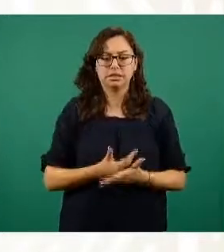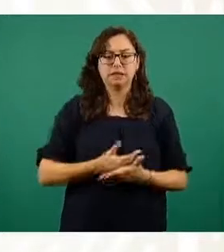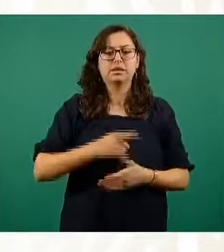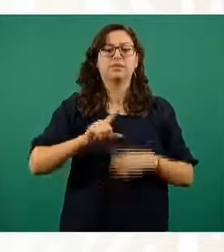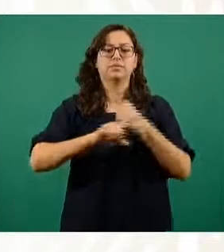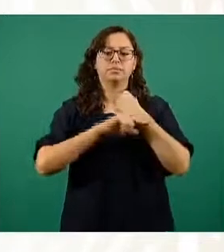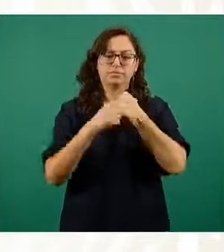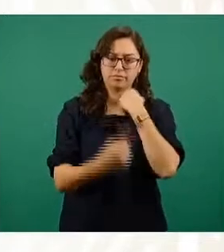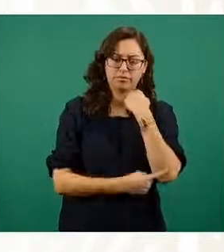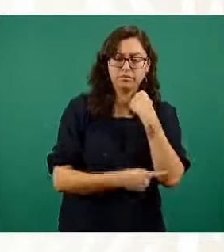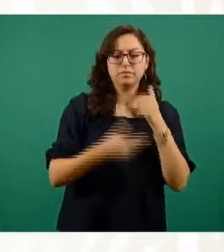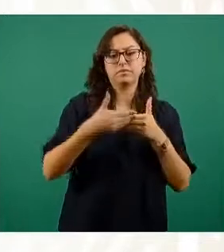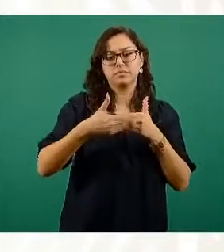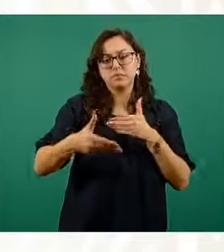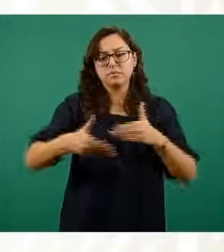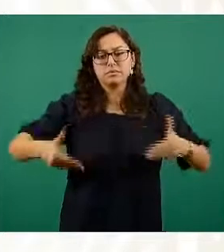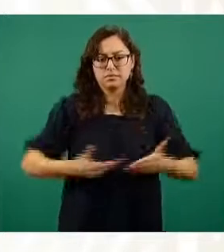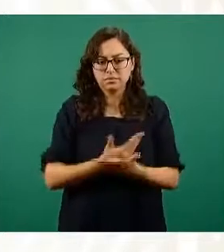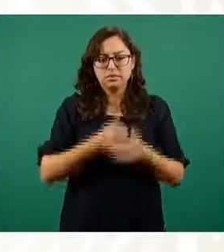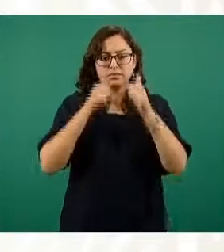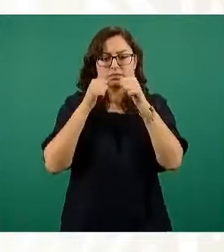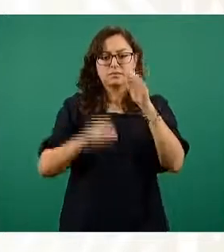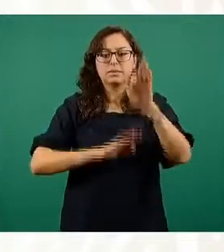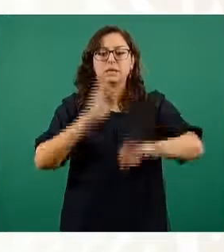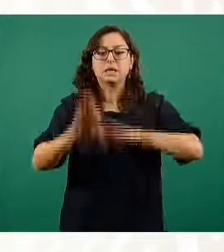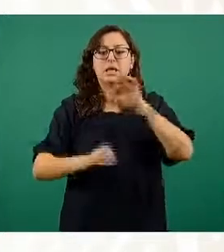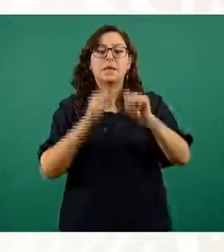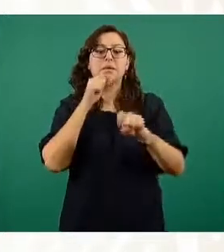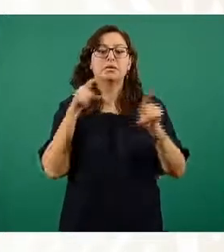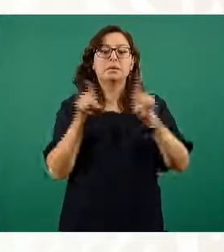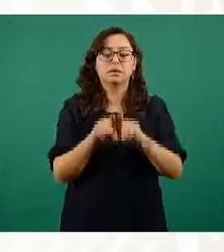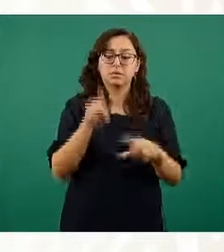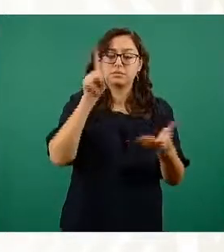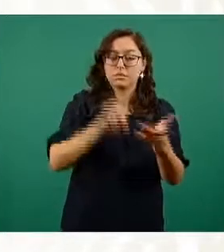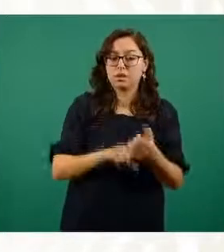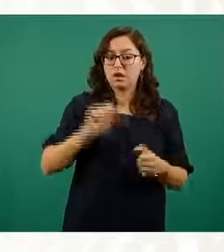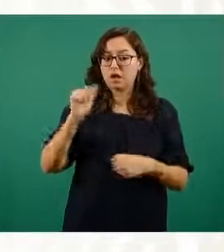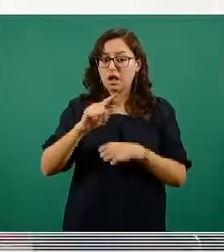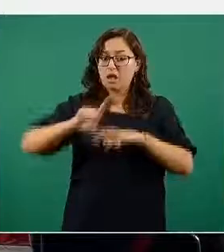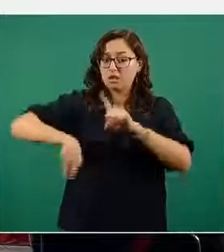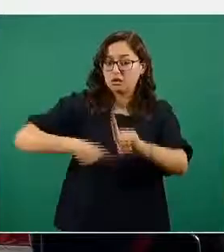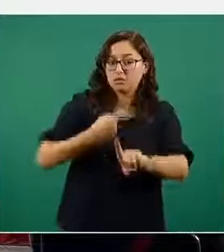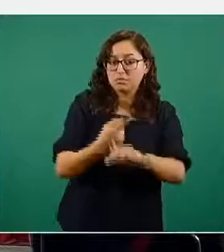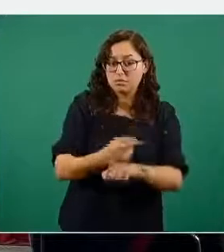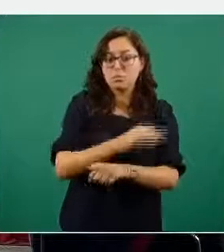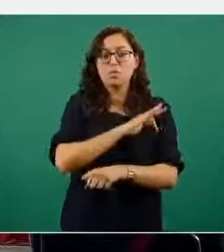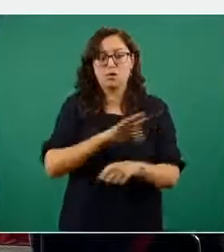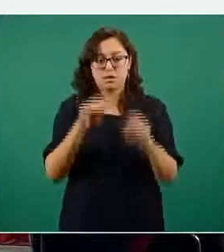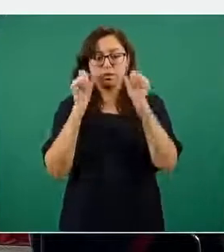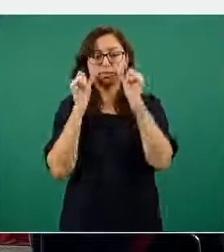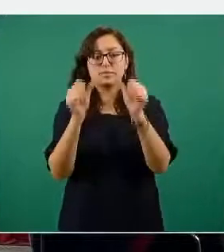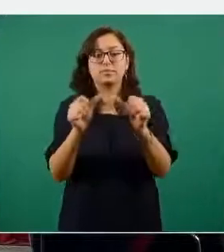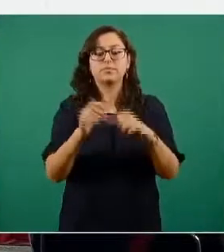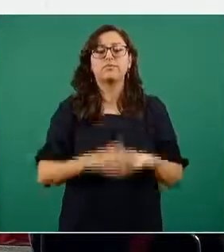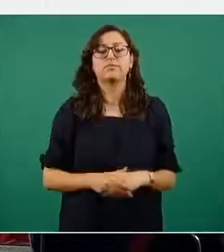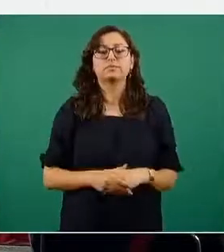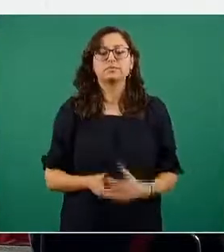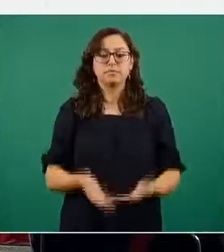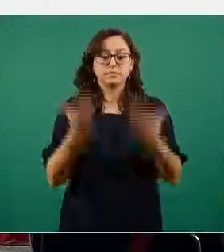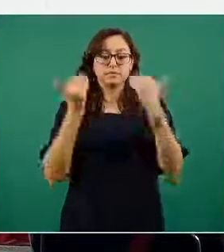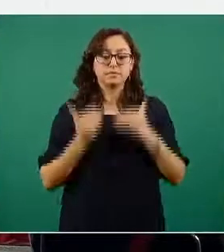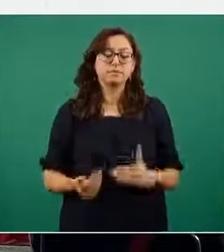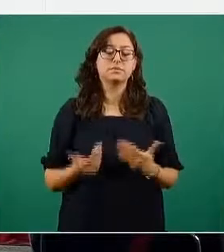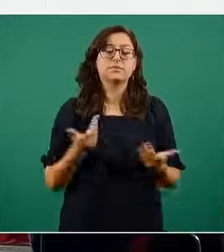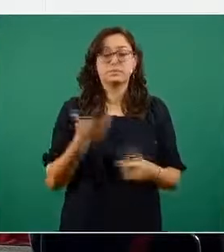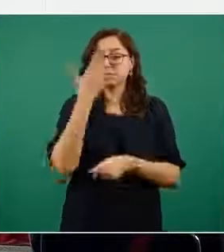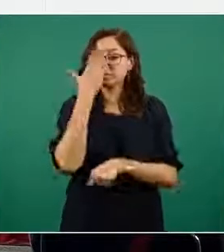los servicios de atención a la violencia de género a la violencia sexual la que sigue por favor y recordamos estas